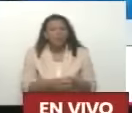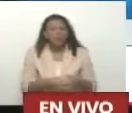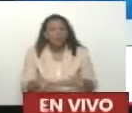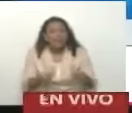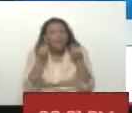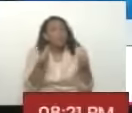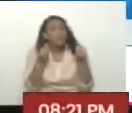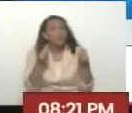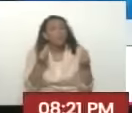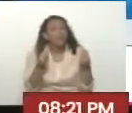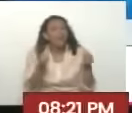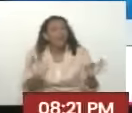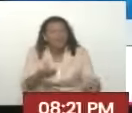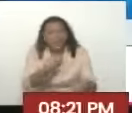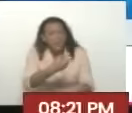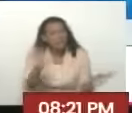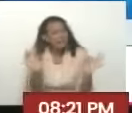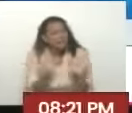somos nada